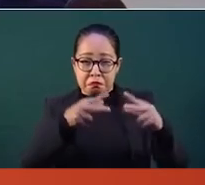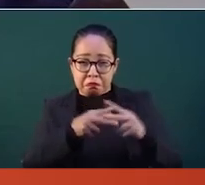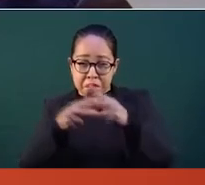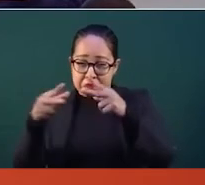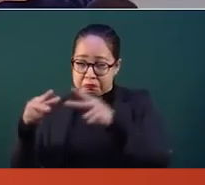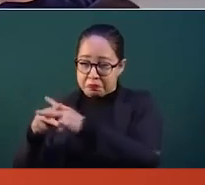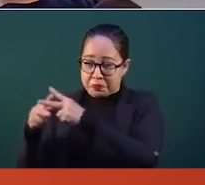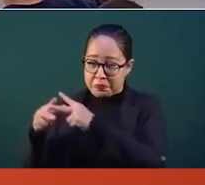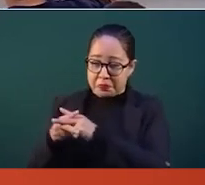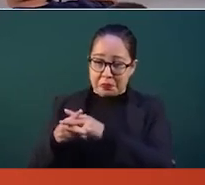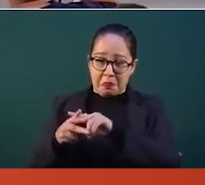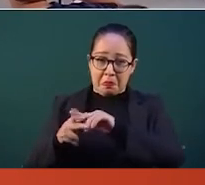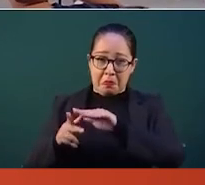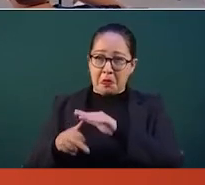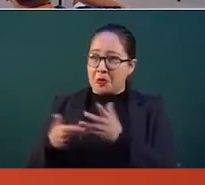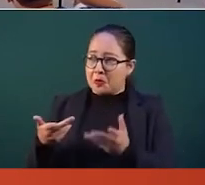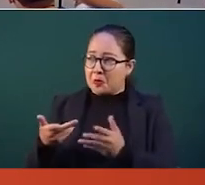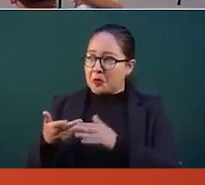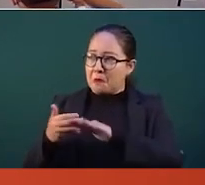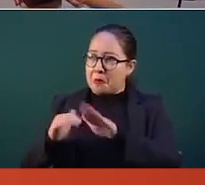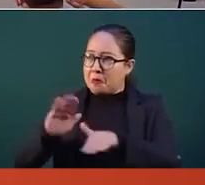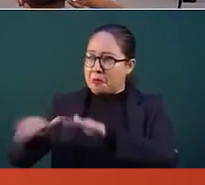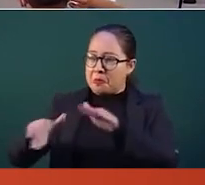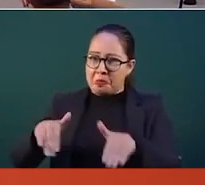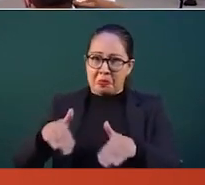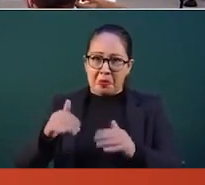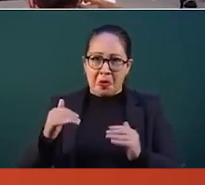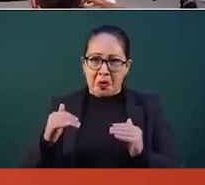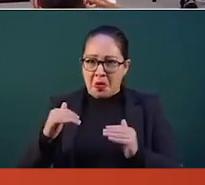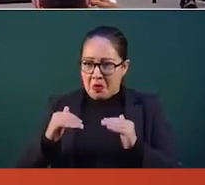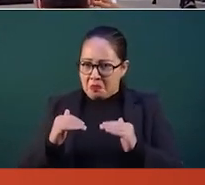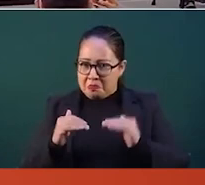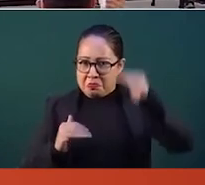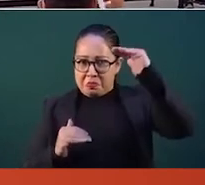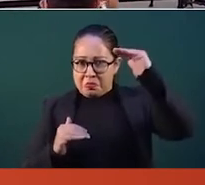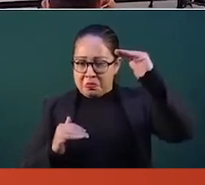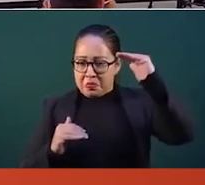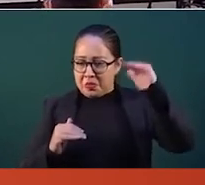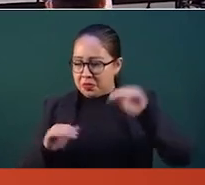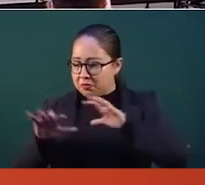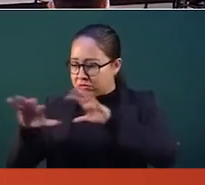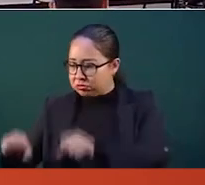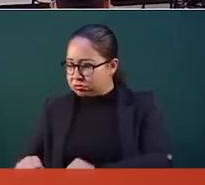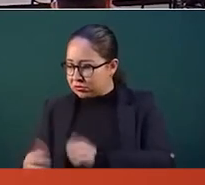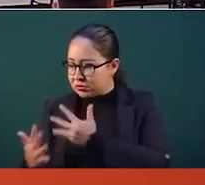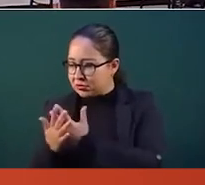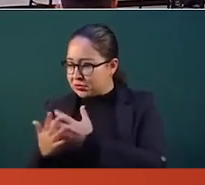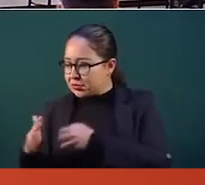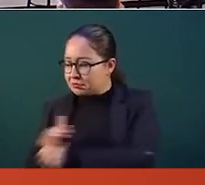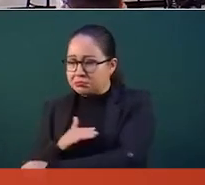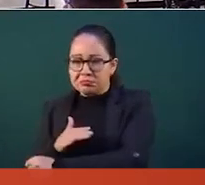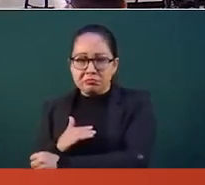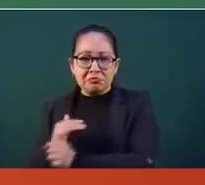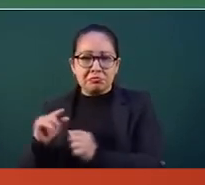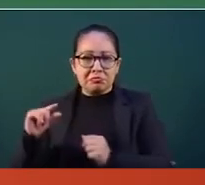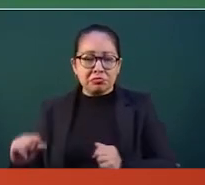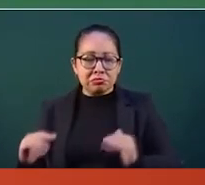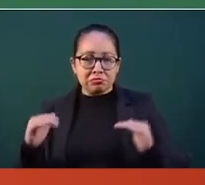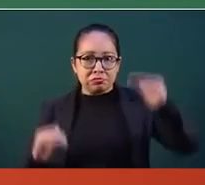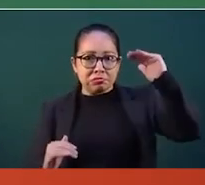que heridos y detenidos. El índice de letalidad mostraba